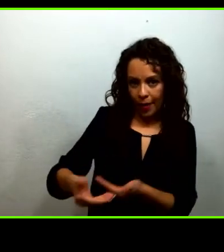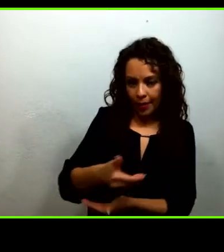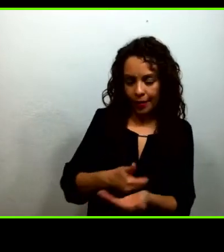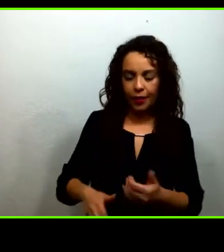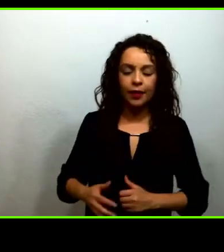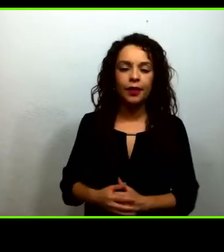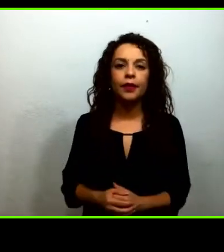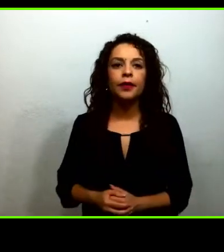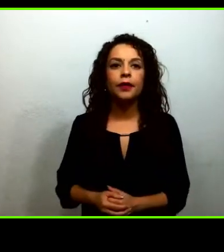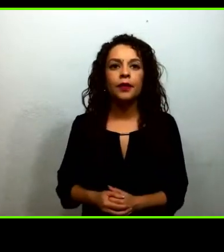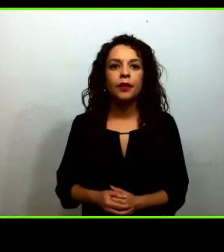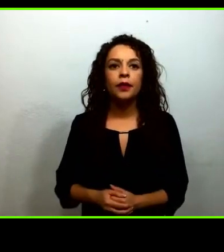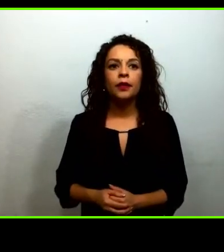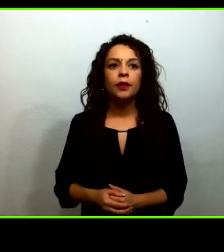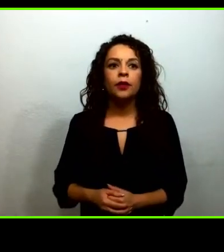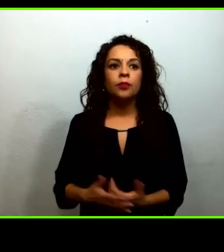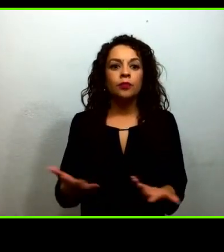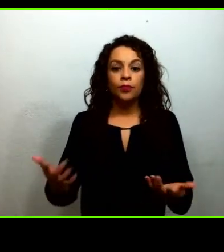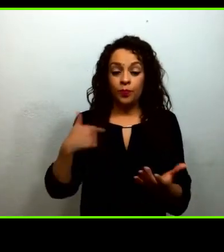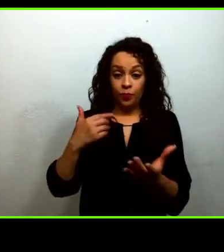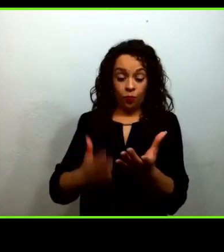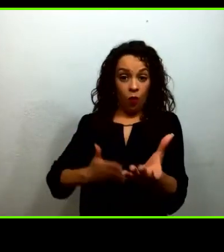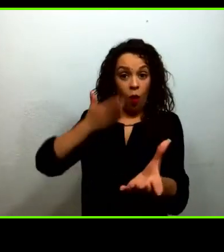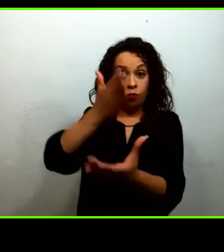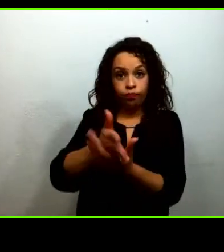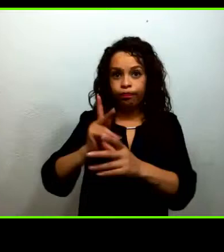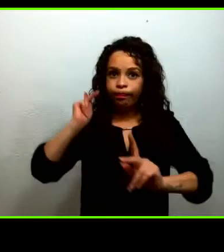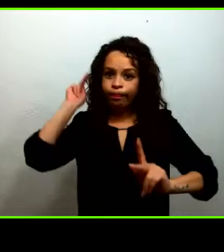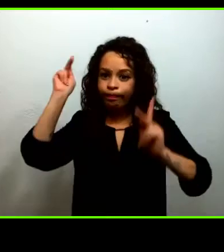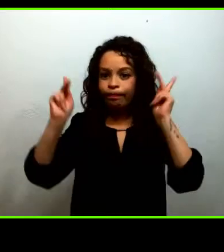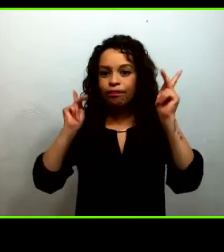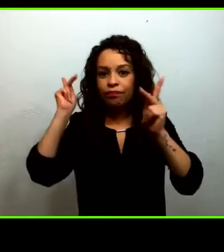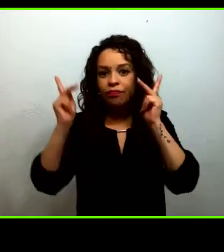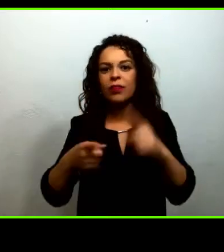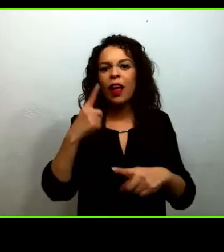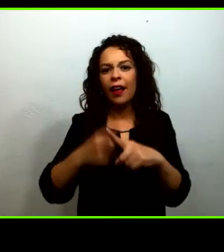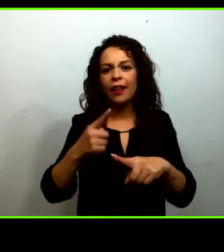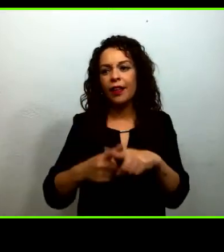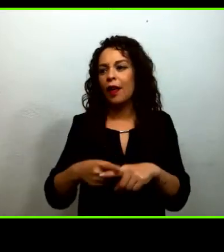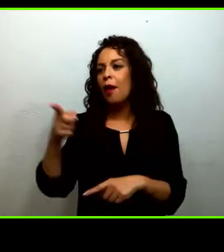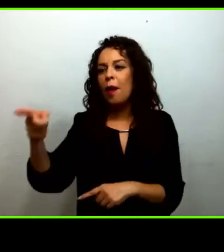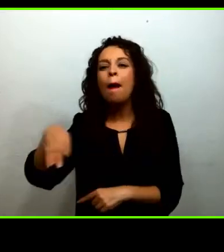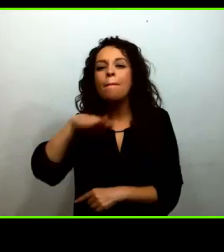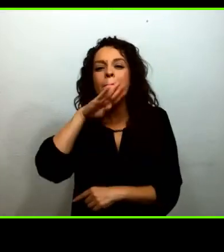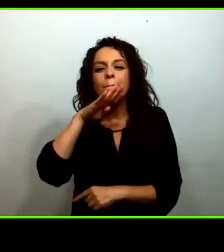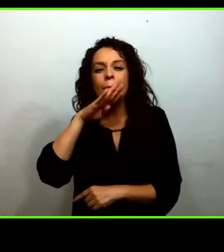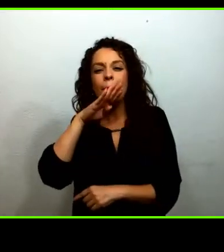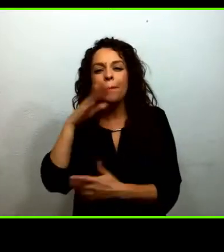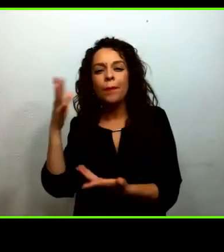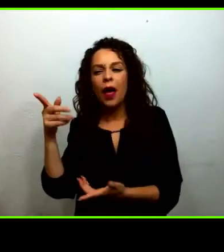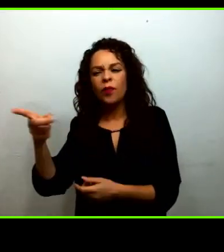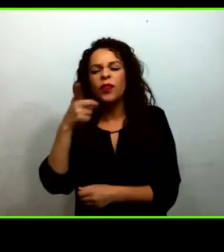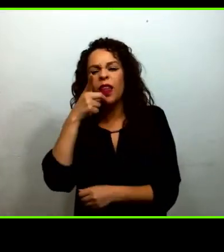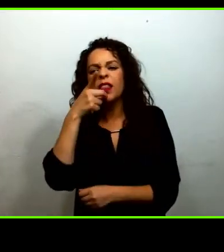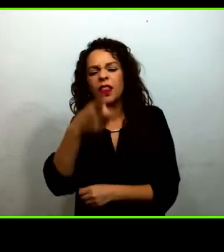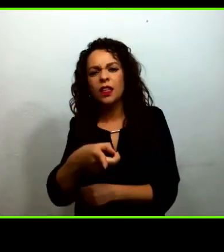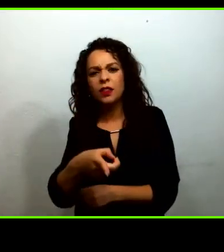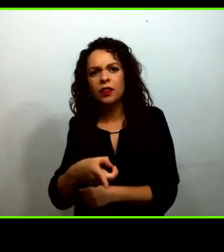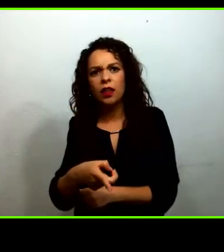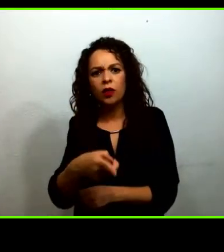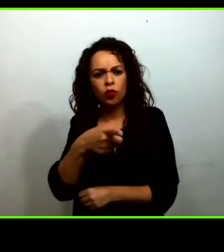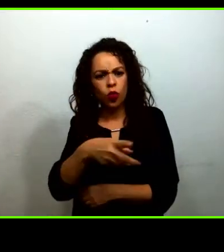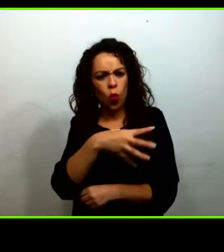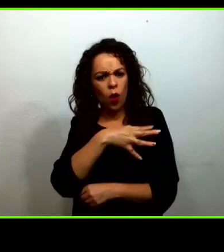una visita que hacíamos una de las madres de familia nos decía que qué le habíamos hecho a su hijo este